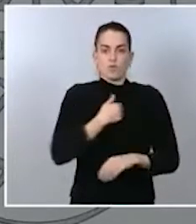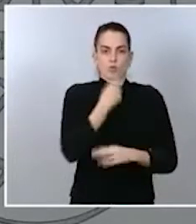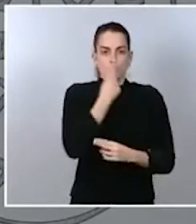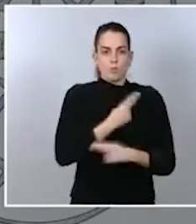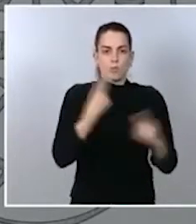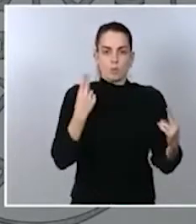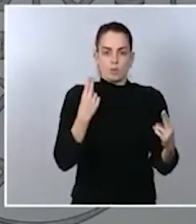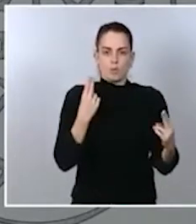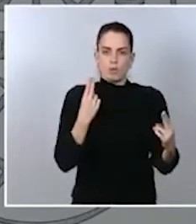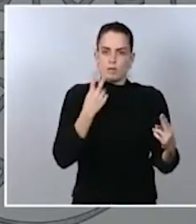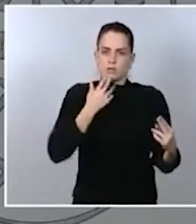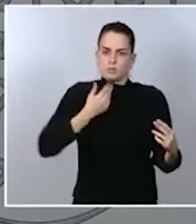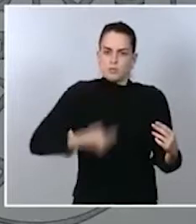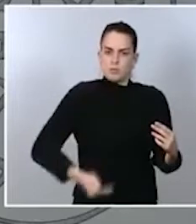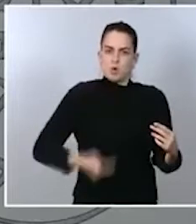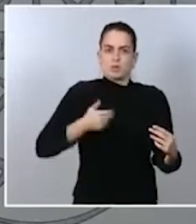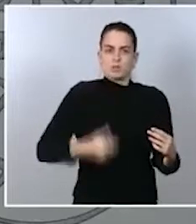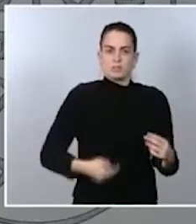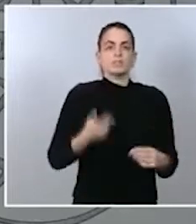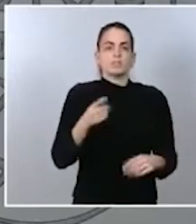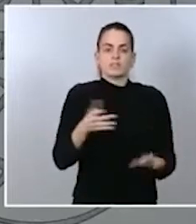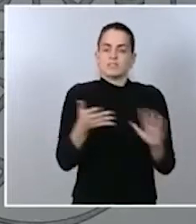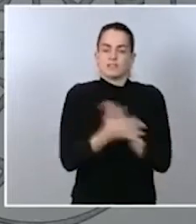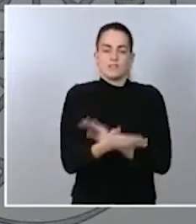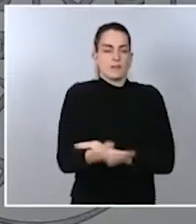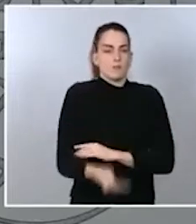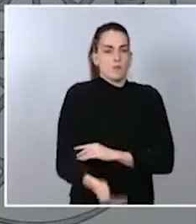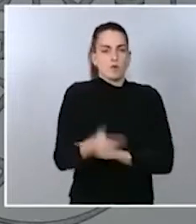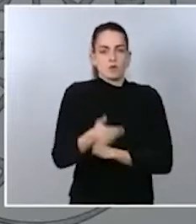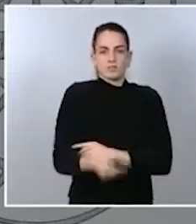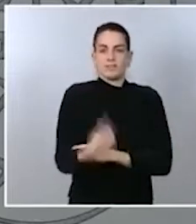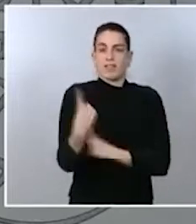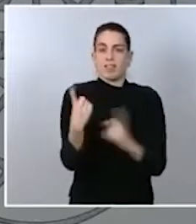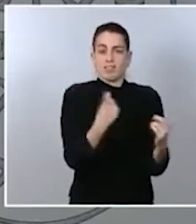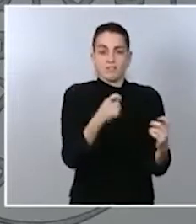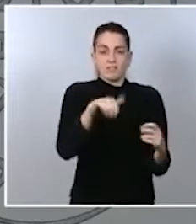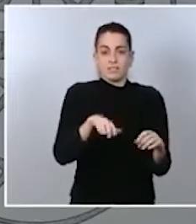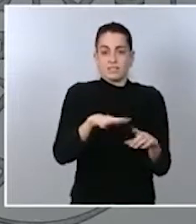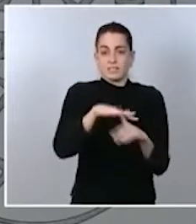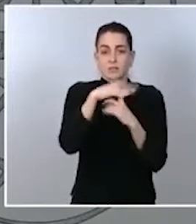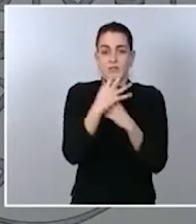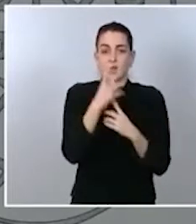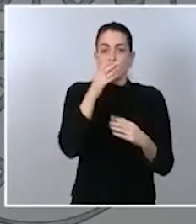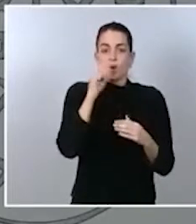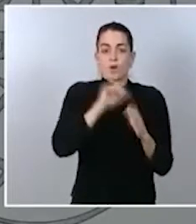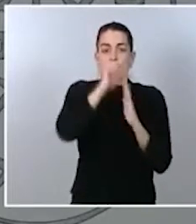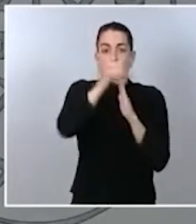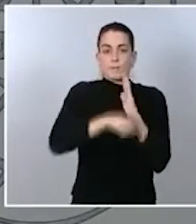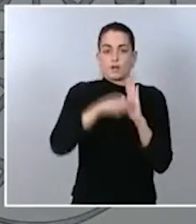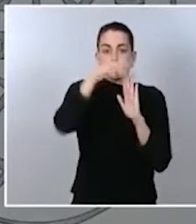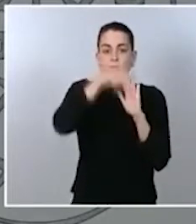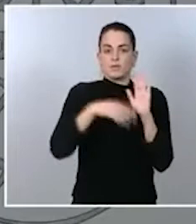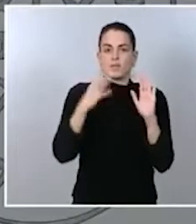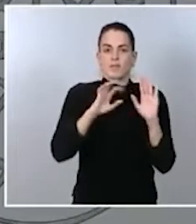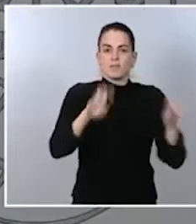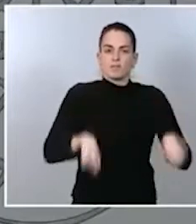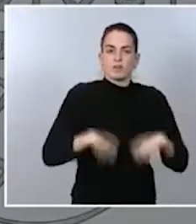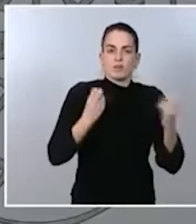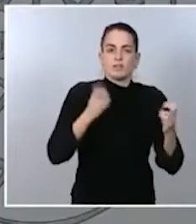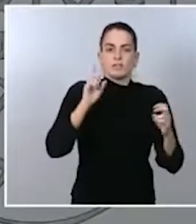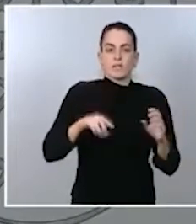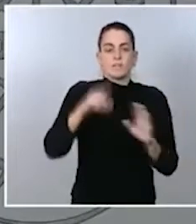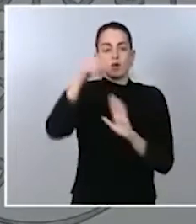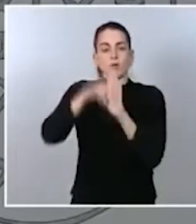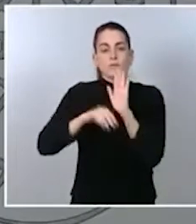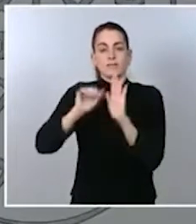por tanto, es necesario mantener un marco normativo que esté modernizado y que se enmarque en el contexto de la normativa europea